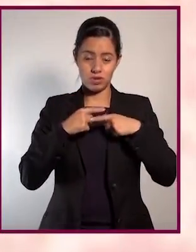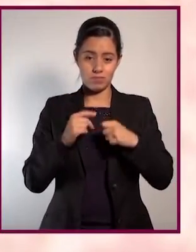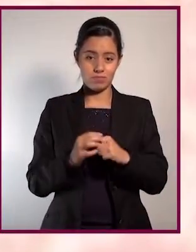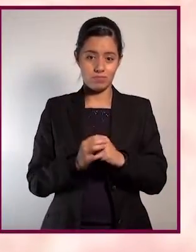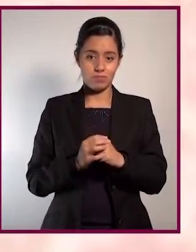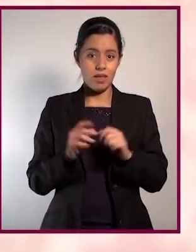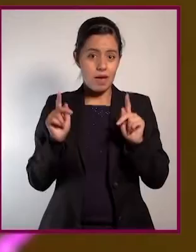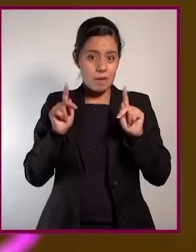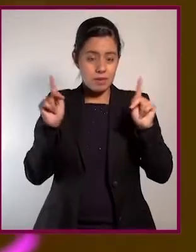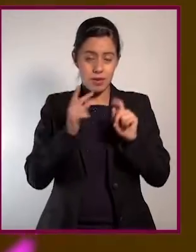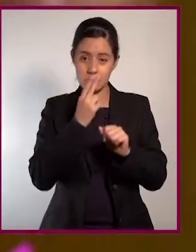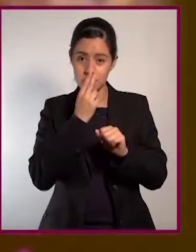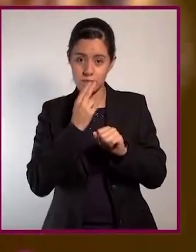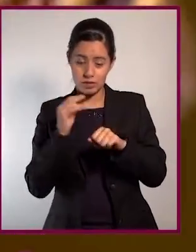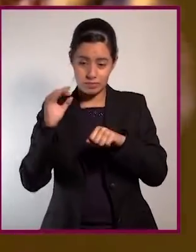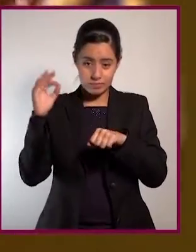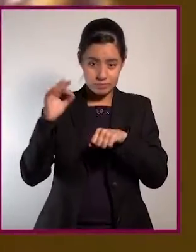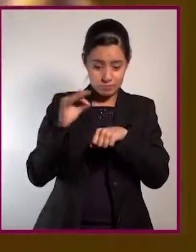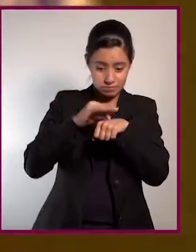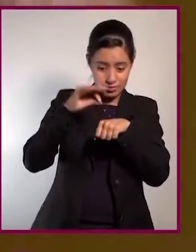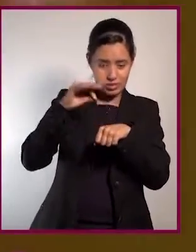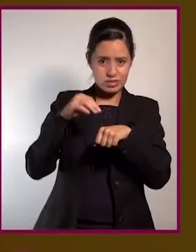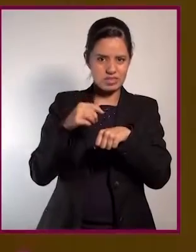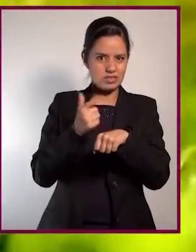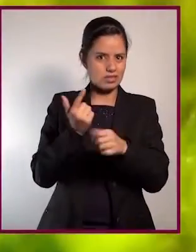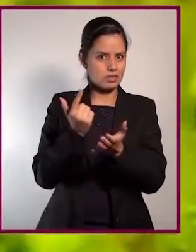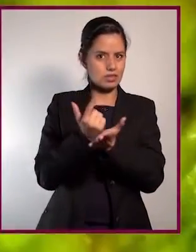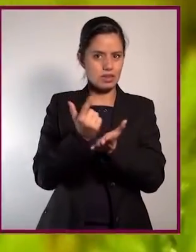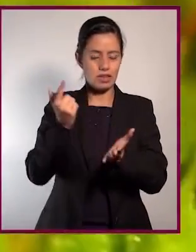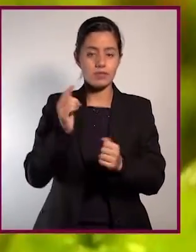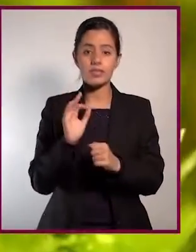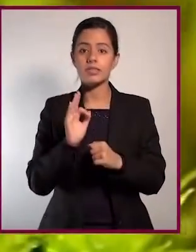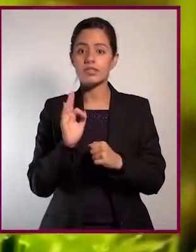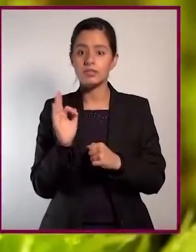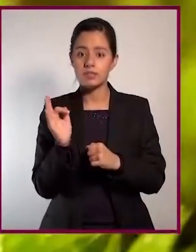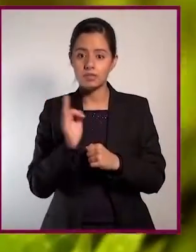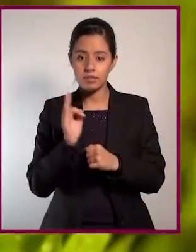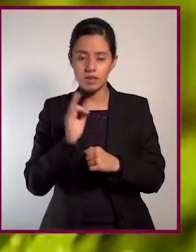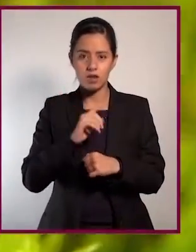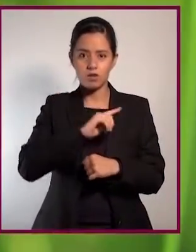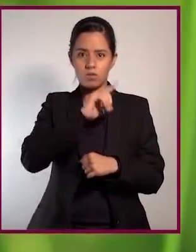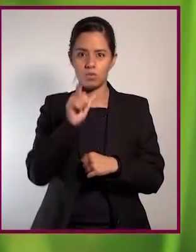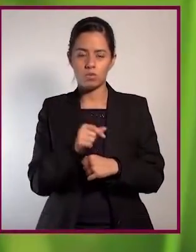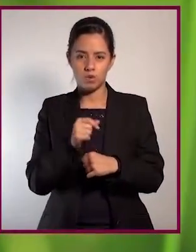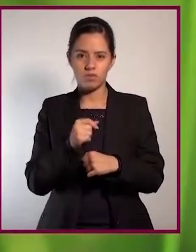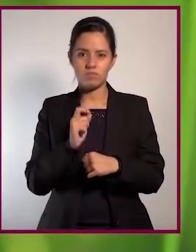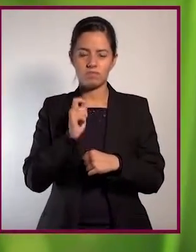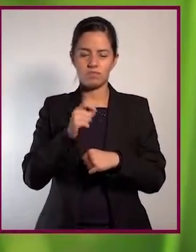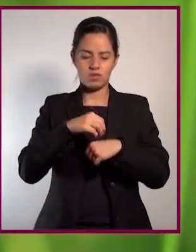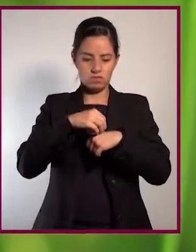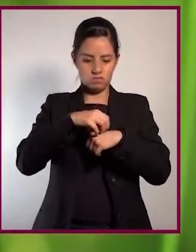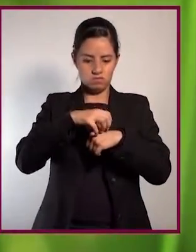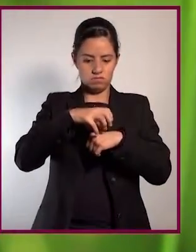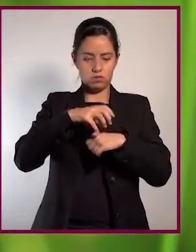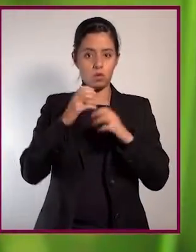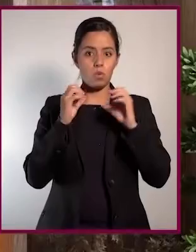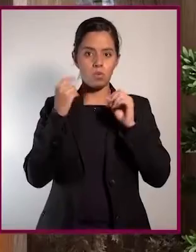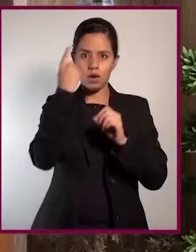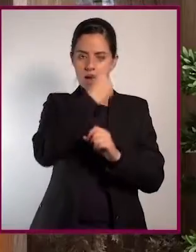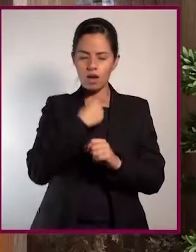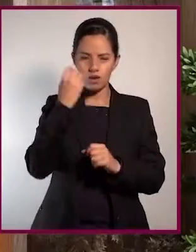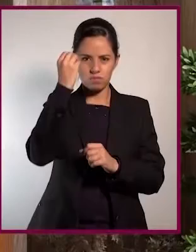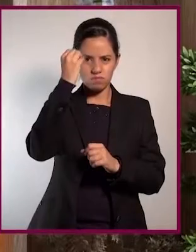otras personas, la reacción alérgica al piquete de abeja puede ser muy grave. Pueden presentar, después de la picadura,